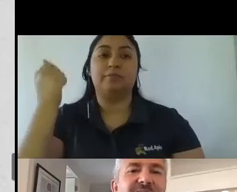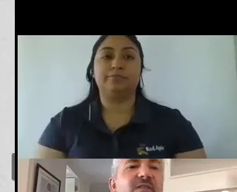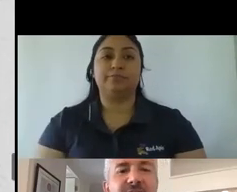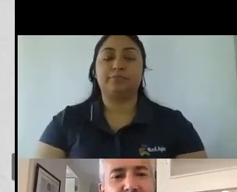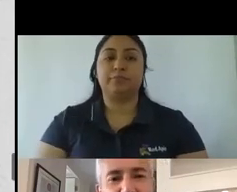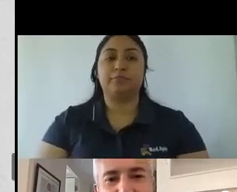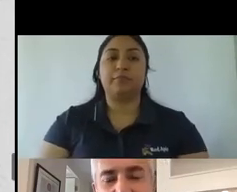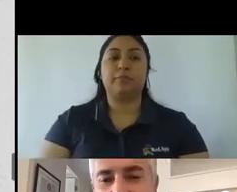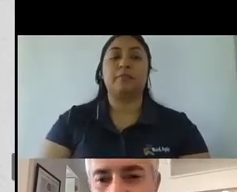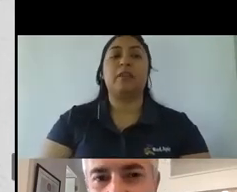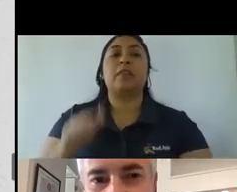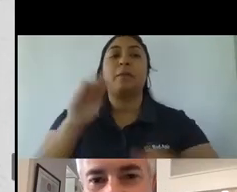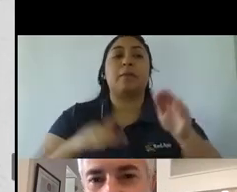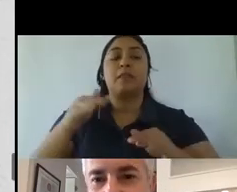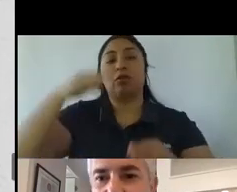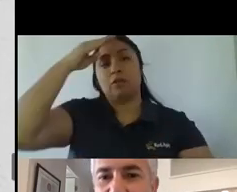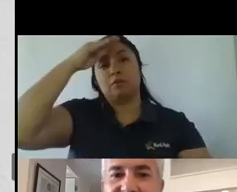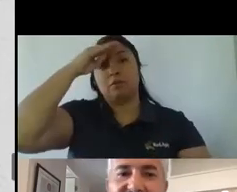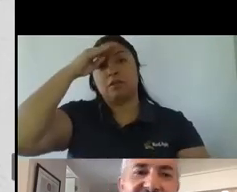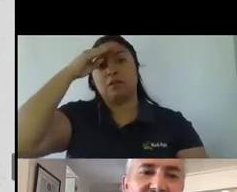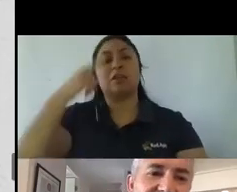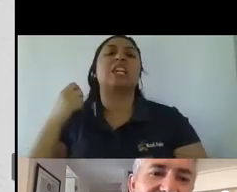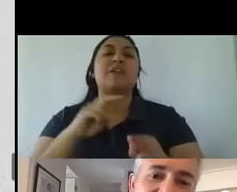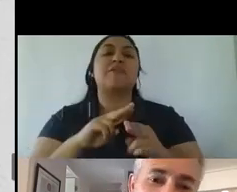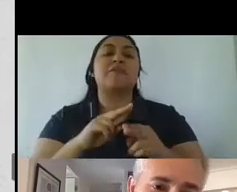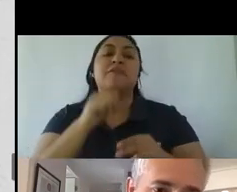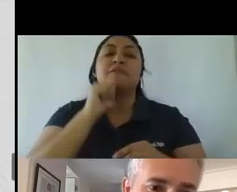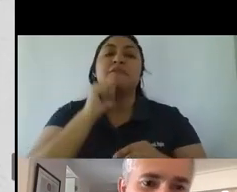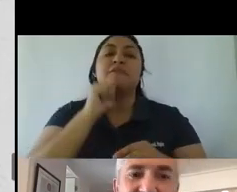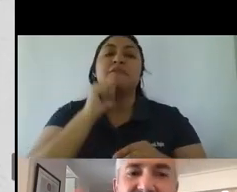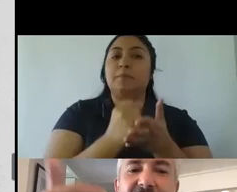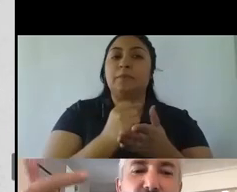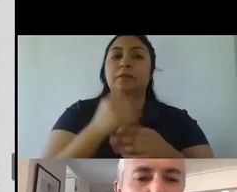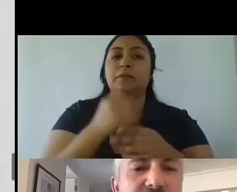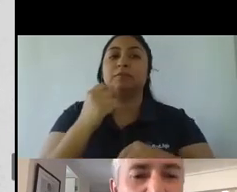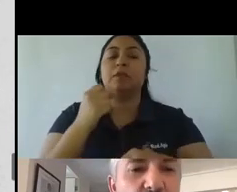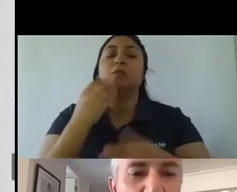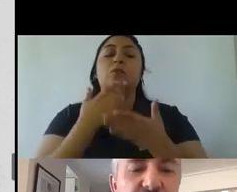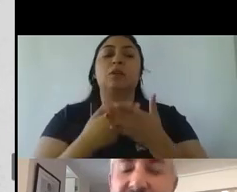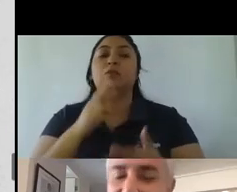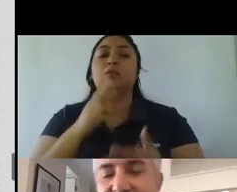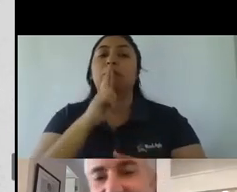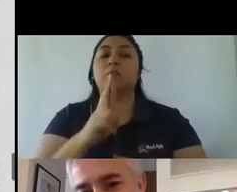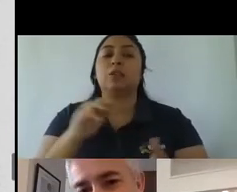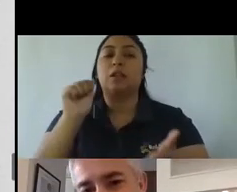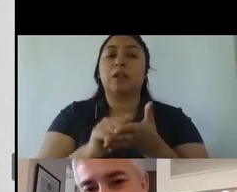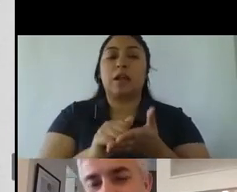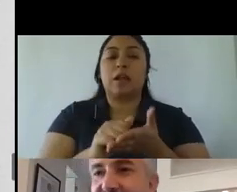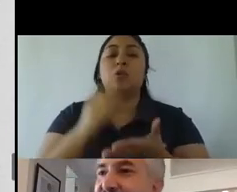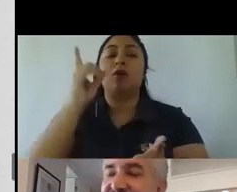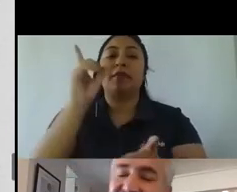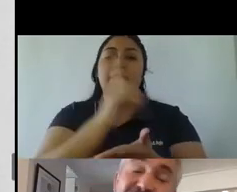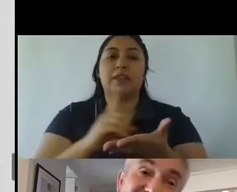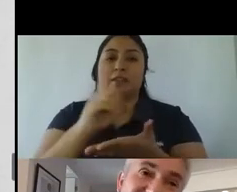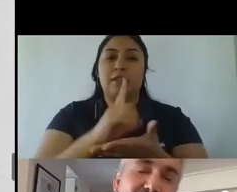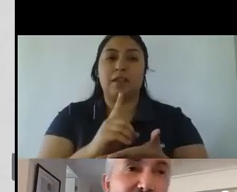experiencia ¿qué le faltan las marcas a hora de responder reclamos digitales? entonces dice contestar rápidamente no usar robots para ser atendido es que